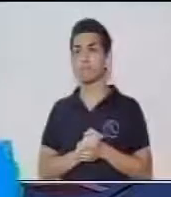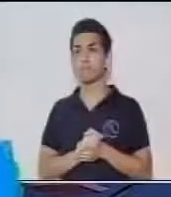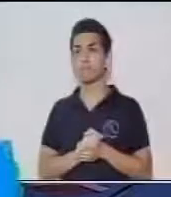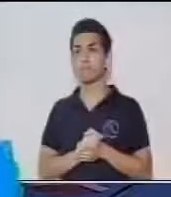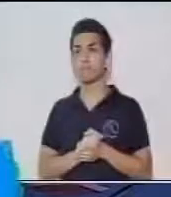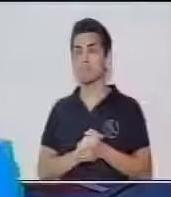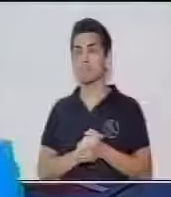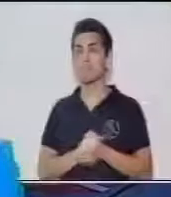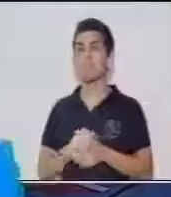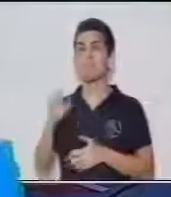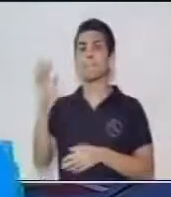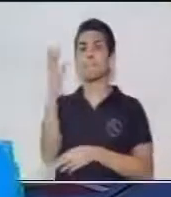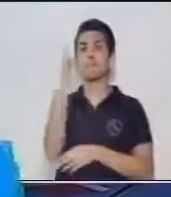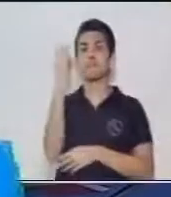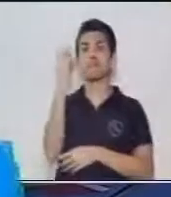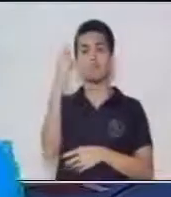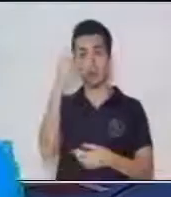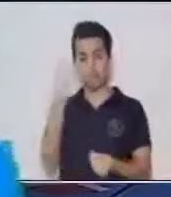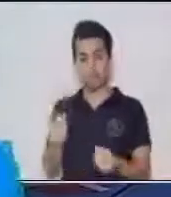de calcio.